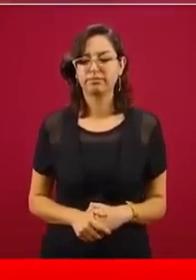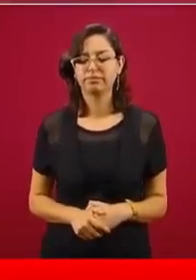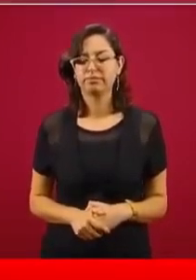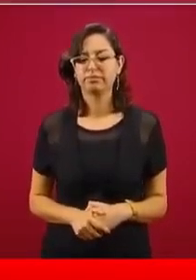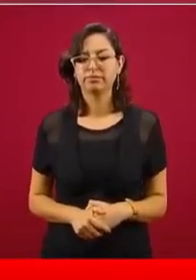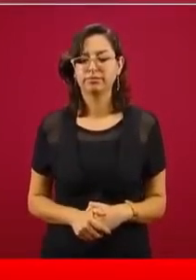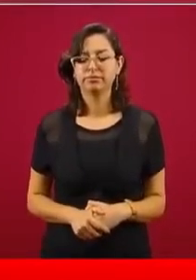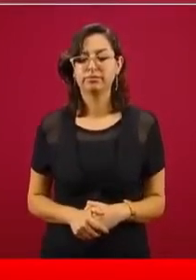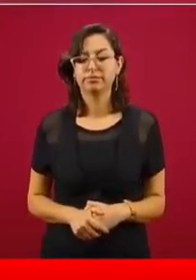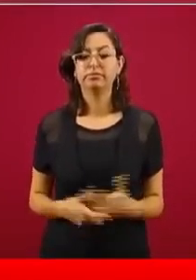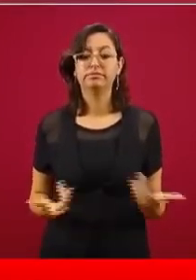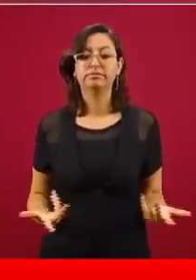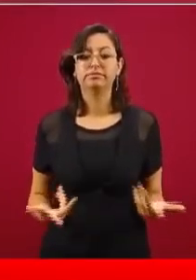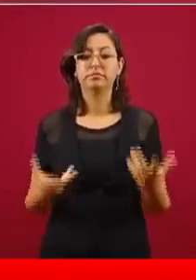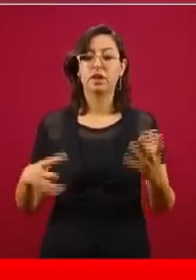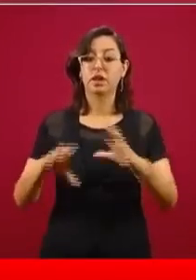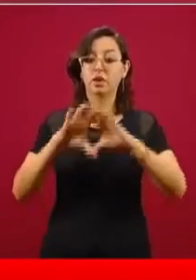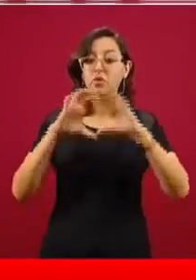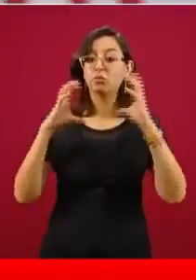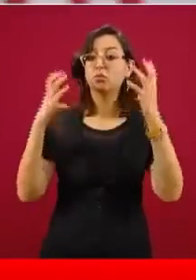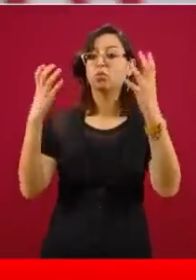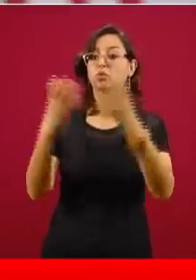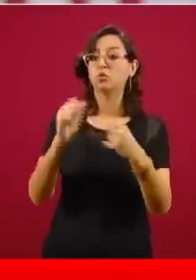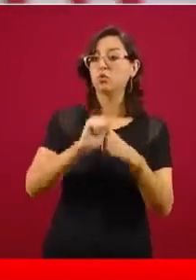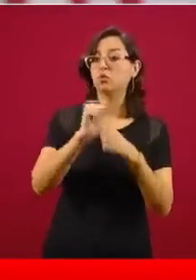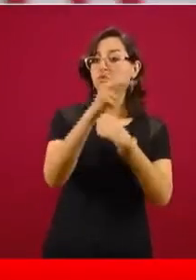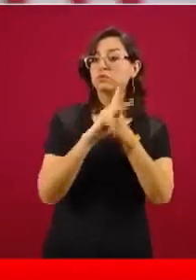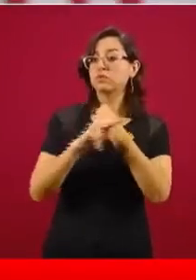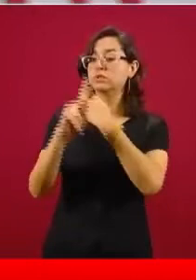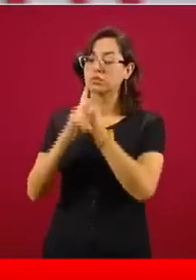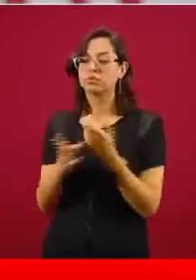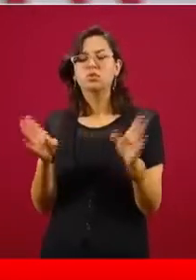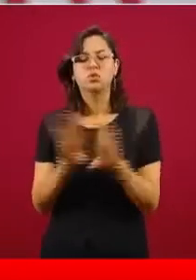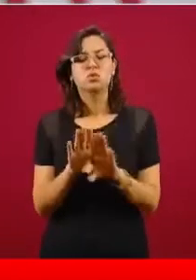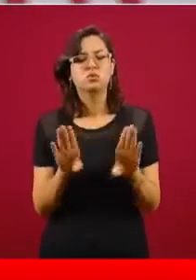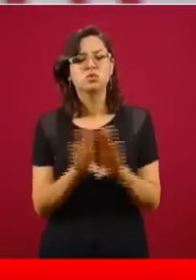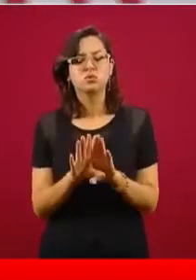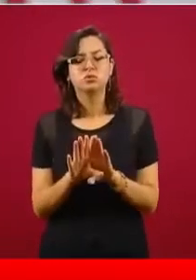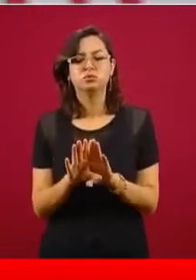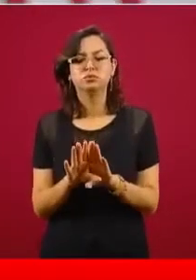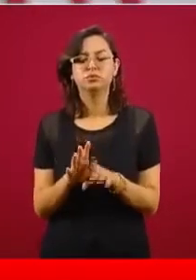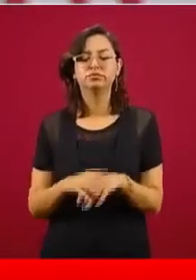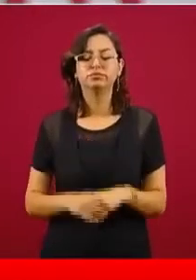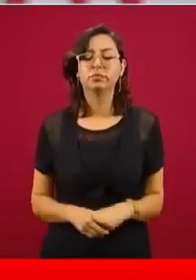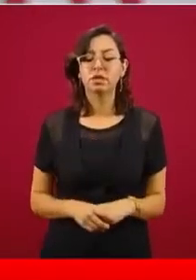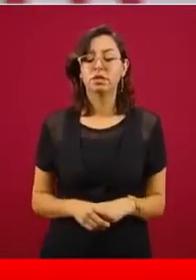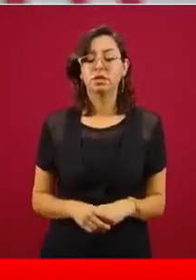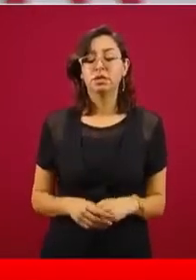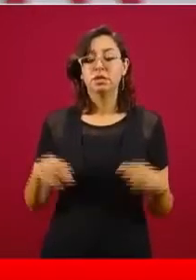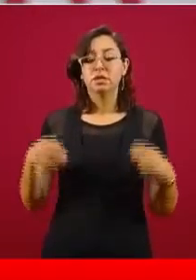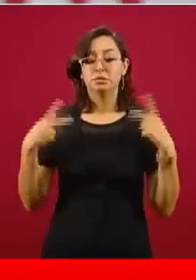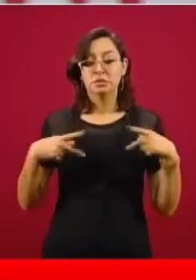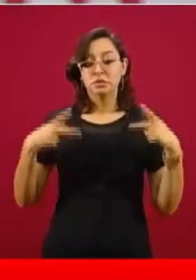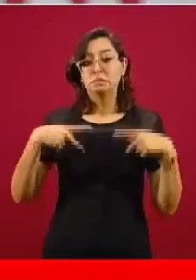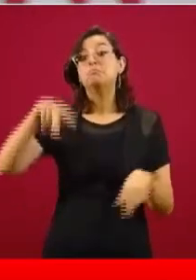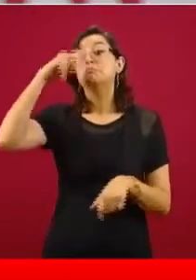En el resto del mundo, ¿cuántos fallecimientos y contagiados